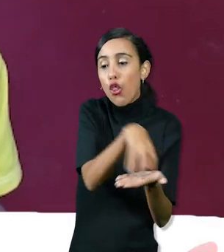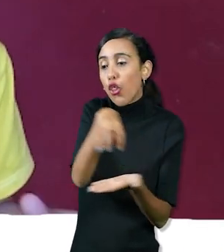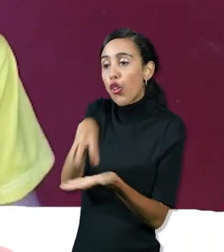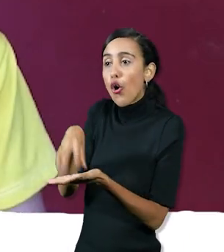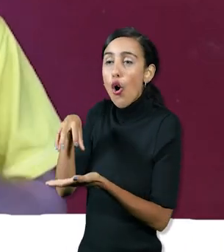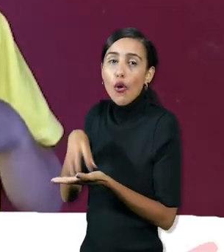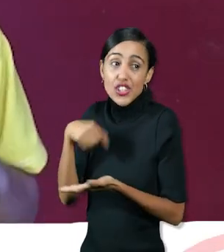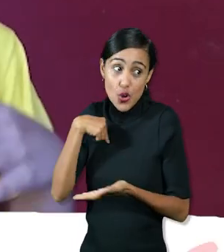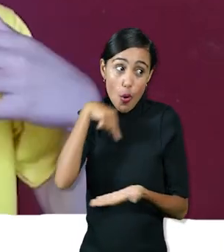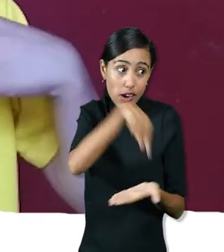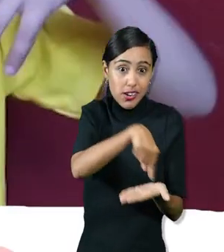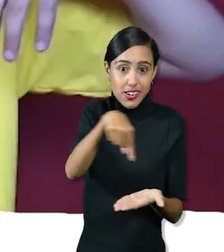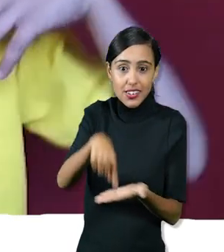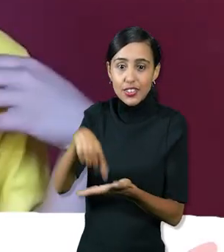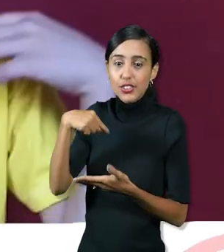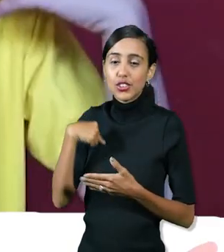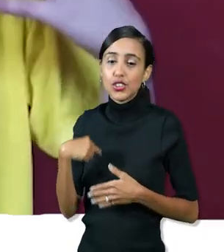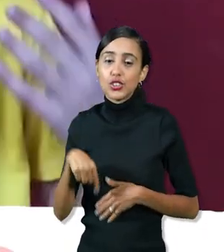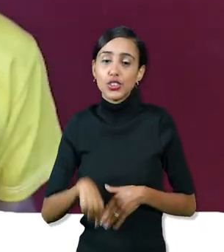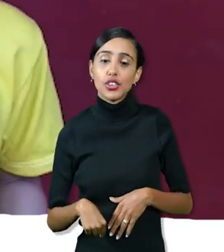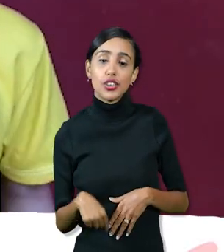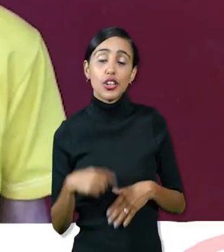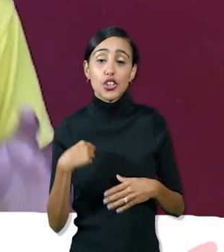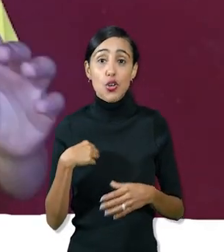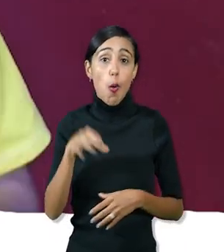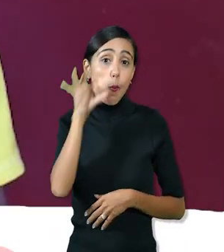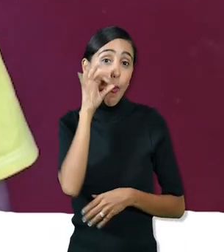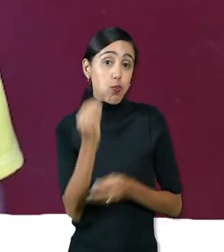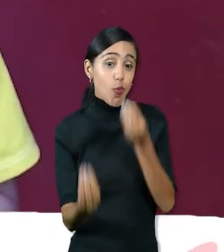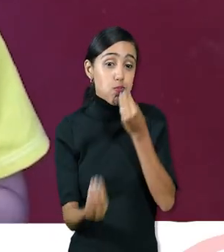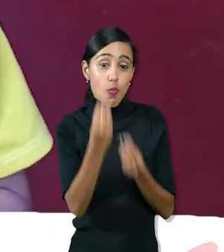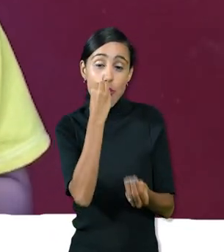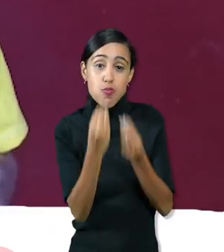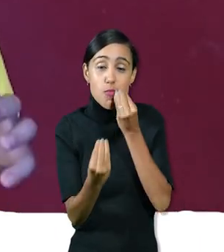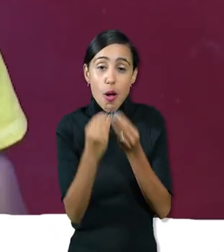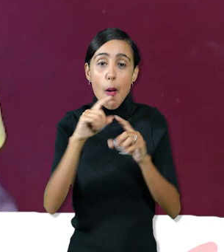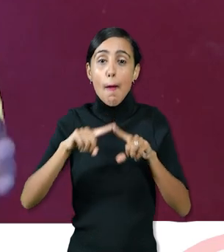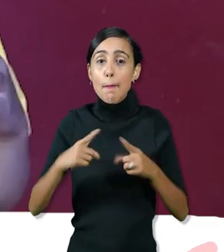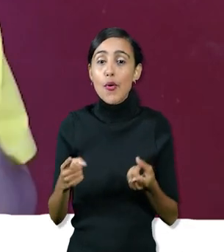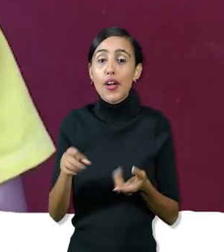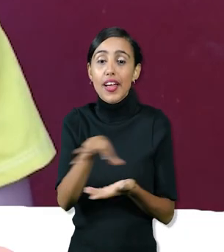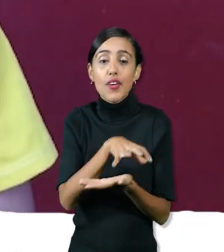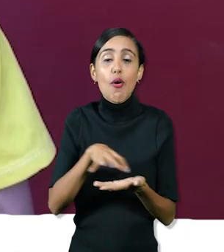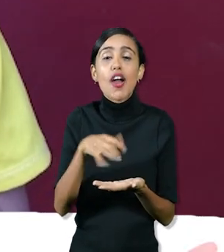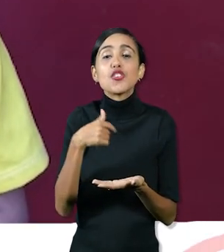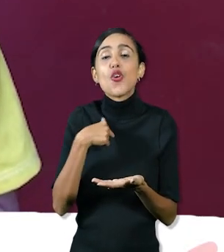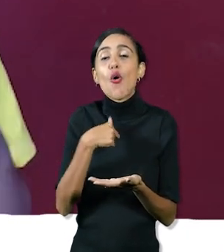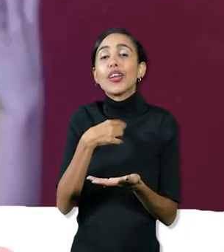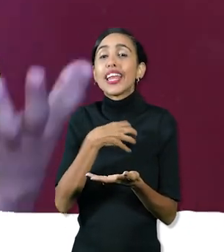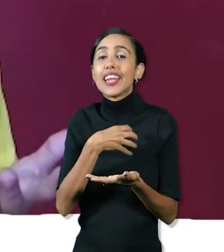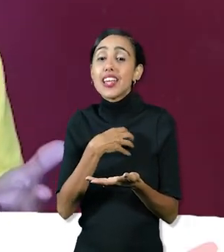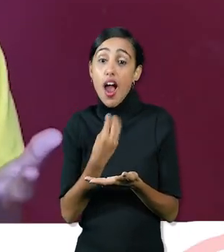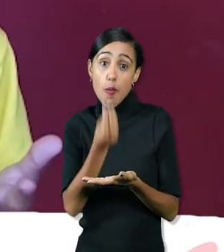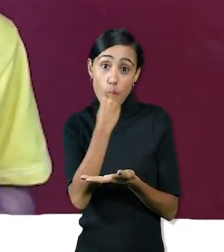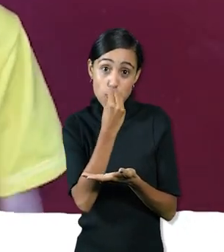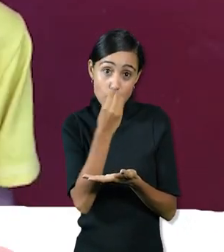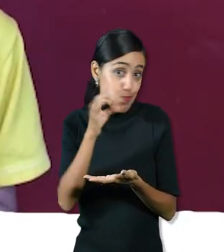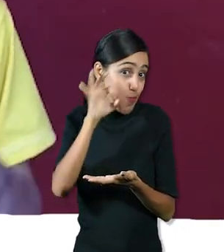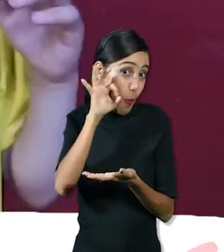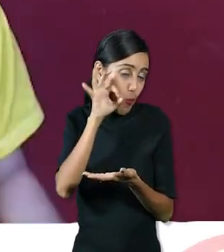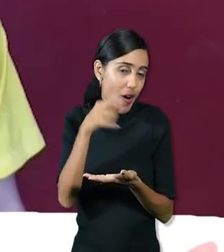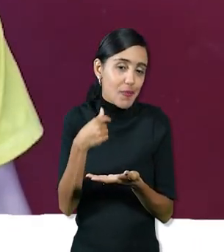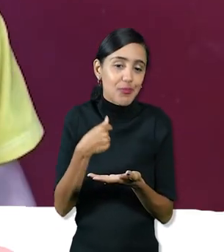que estar yo y yo me estaba comiendo la confitura porque era una parte que tenía que comer confitura